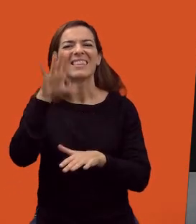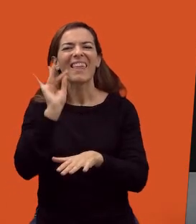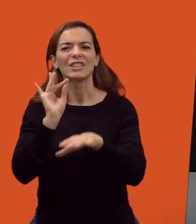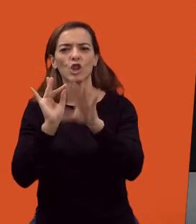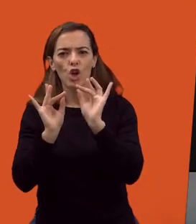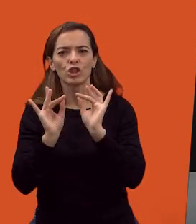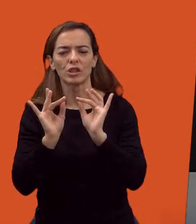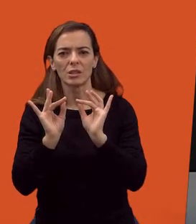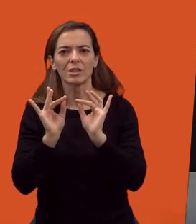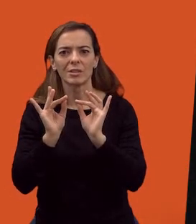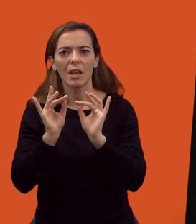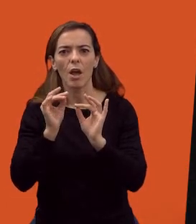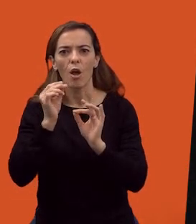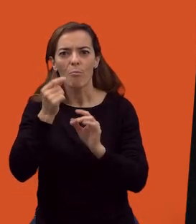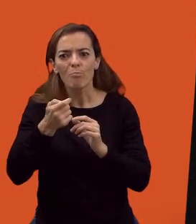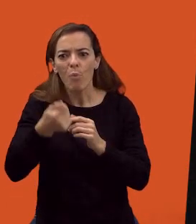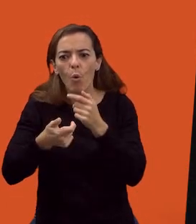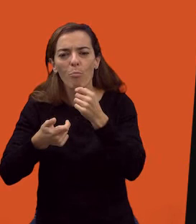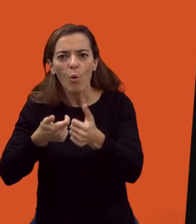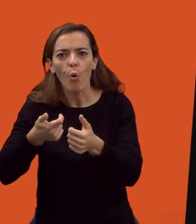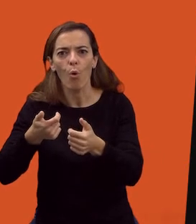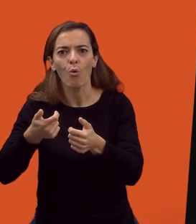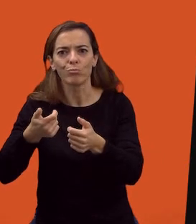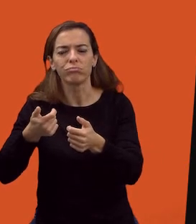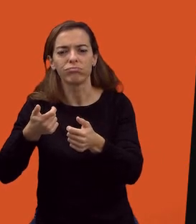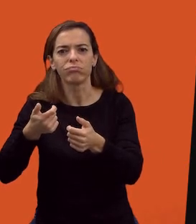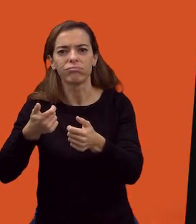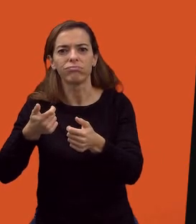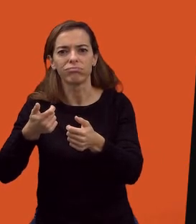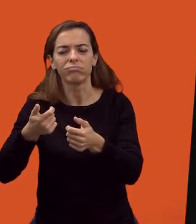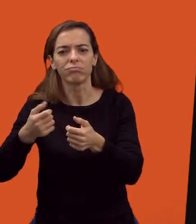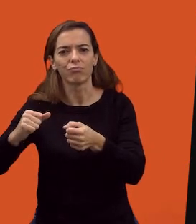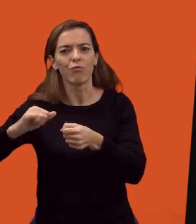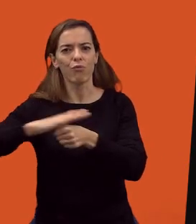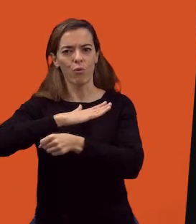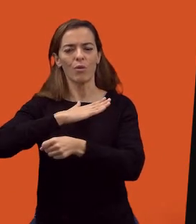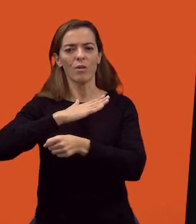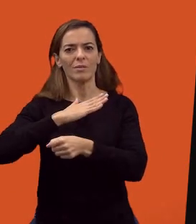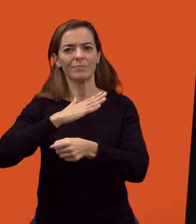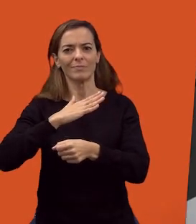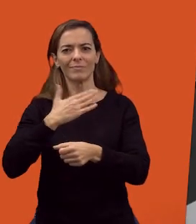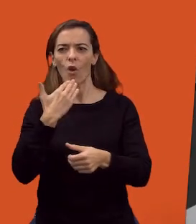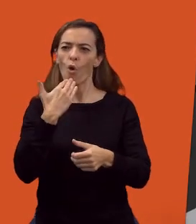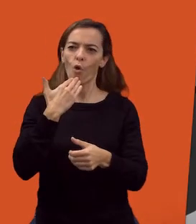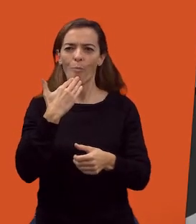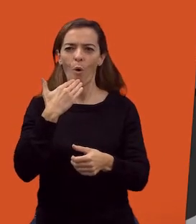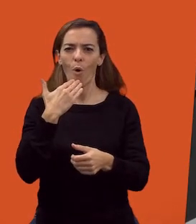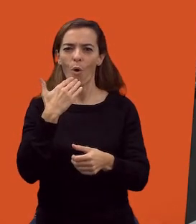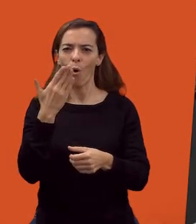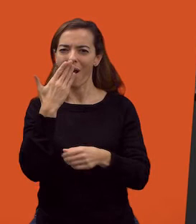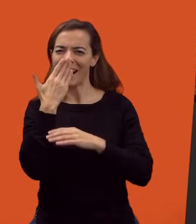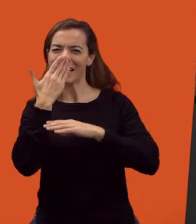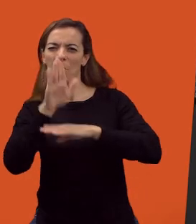marcan de alguna forma síntomas de esas